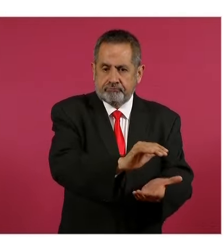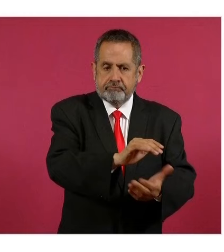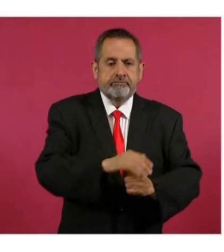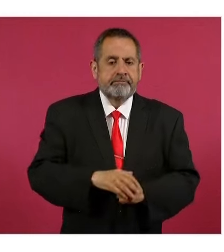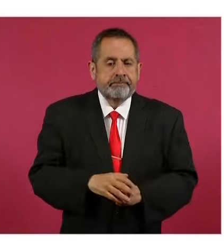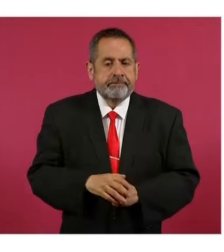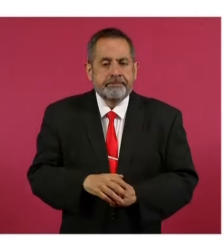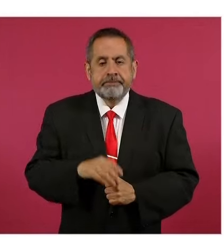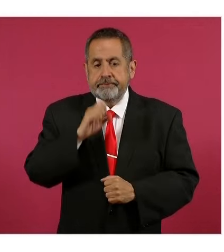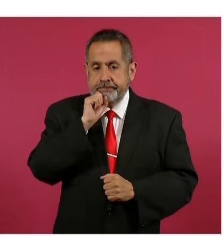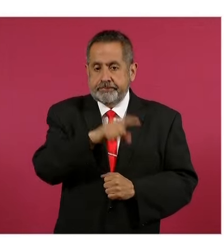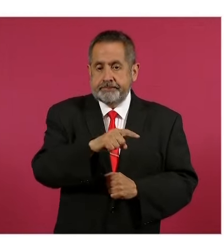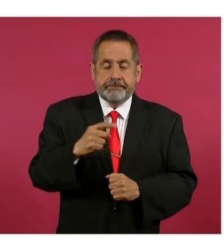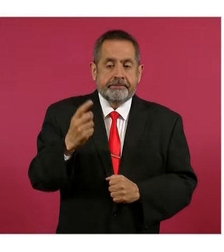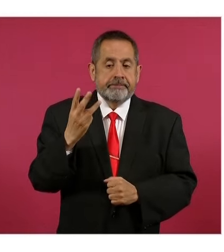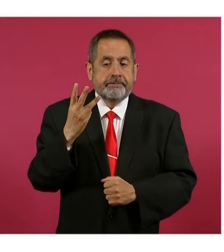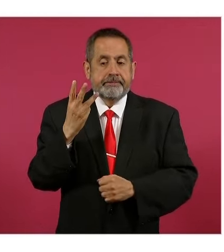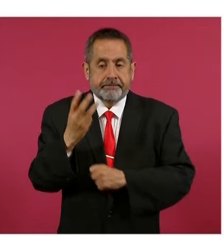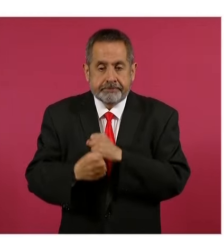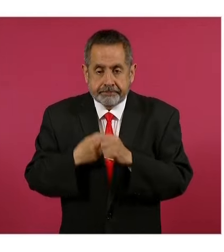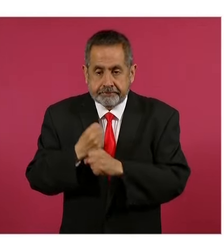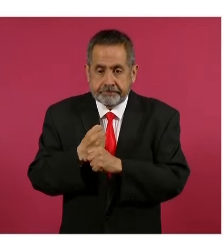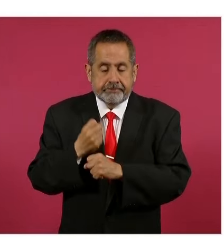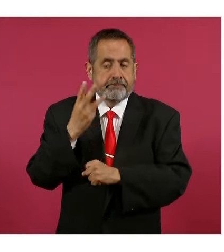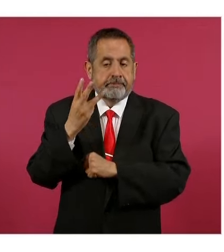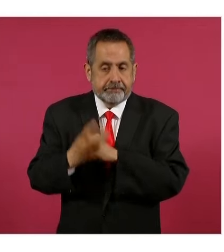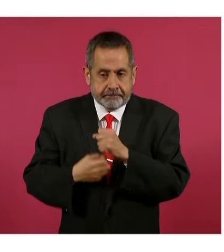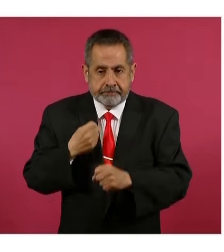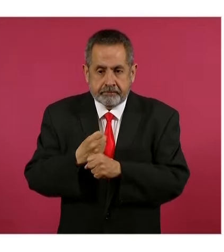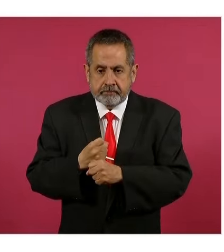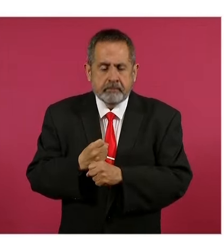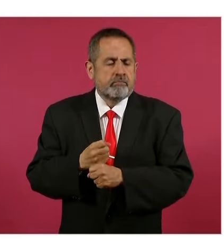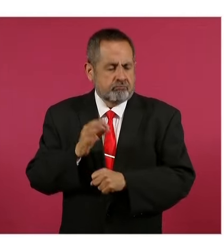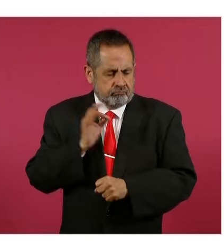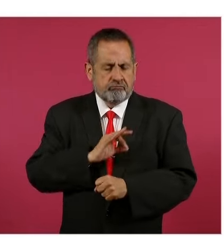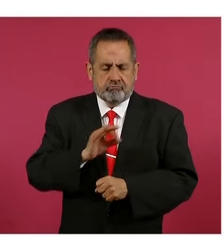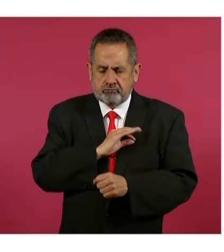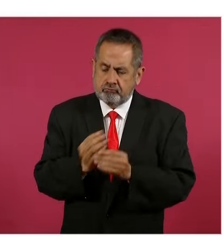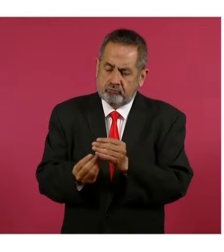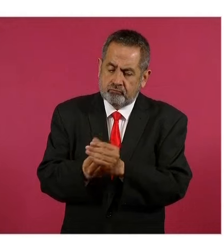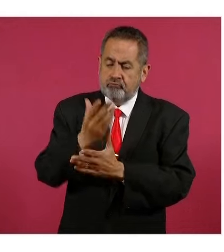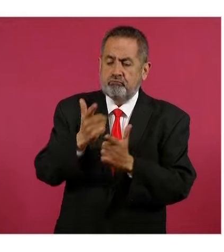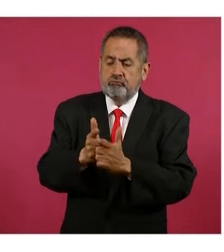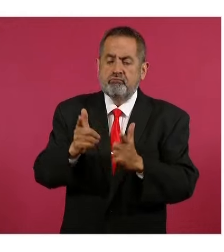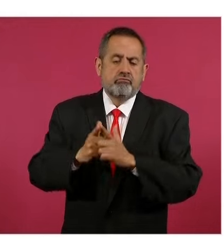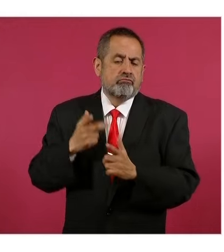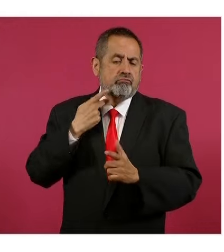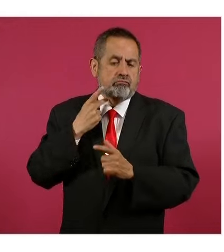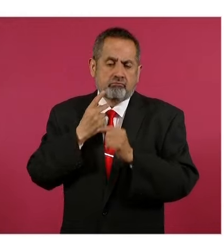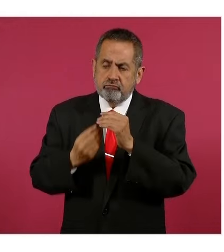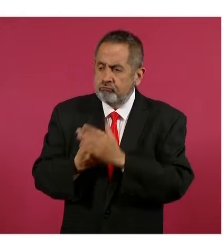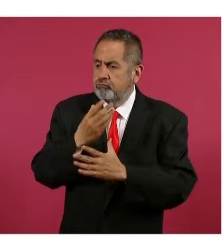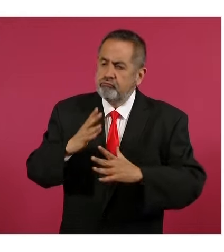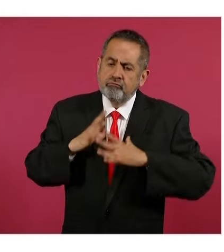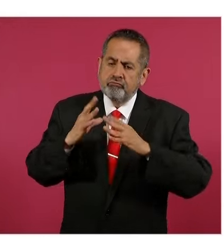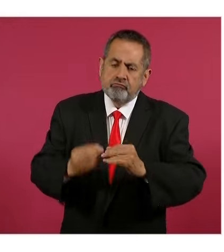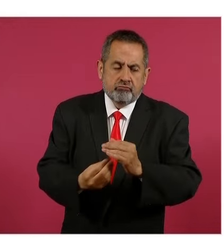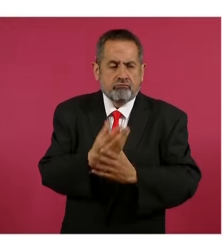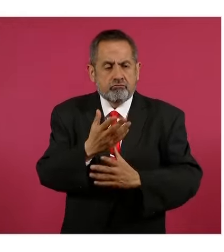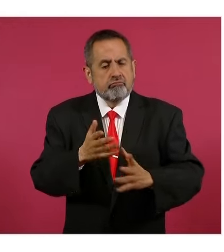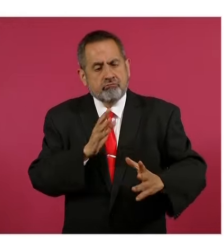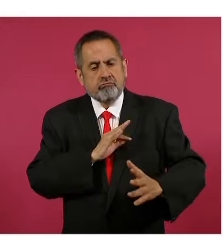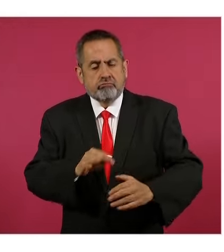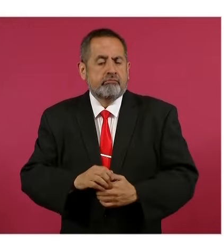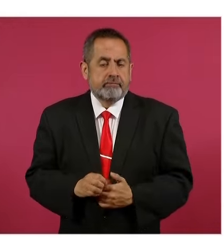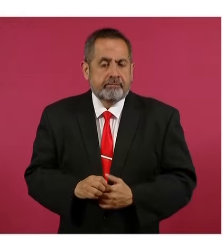derecho cada tres años para poder crear un nuevo partido político. Finalmente, algo fundamental es